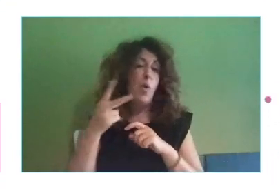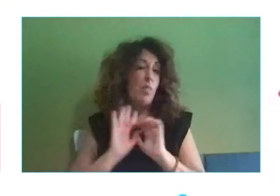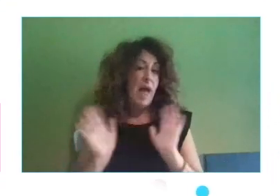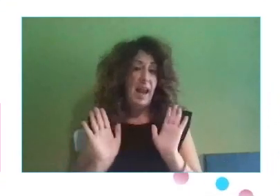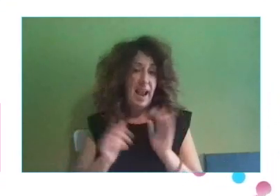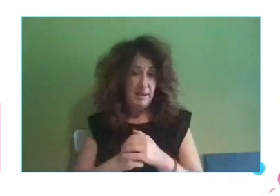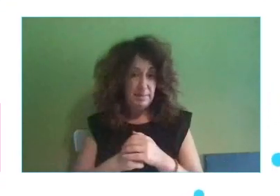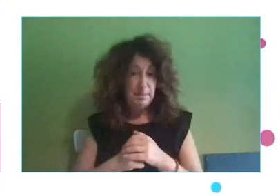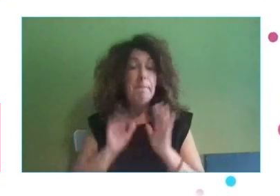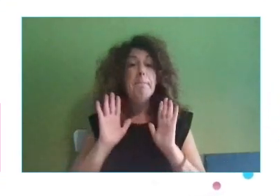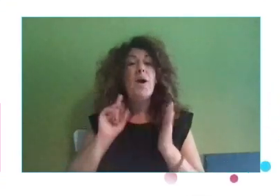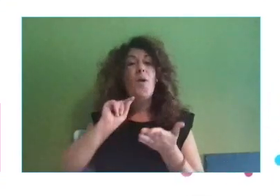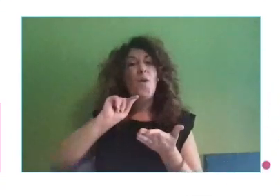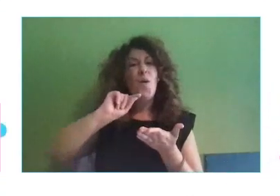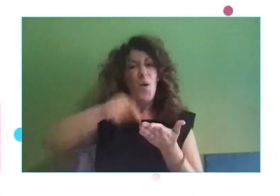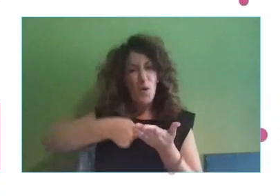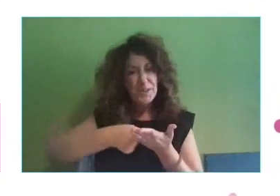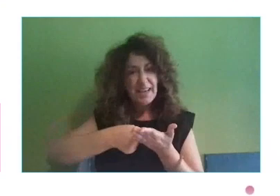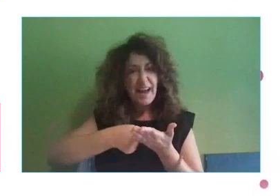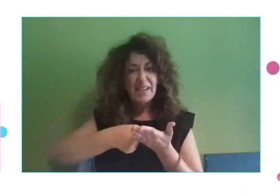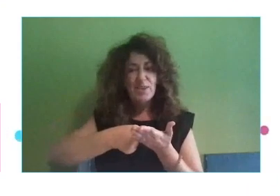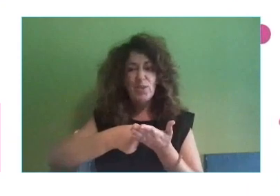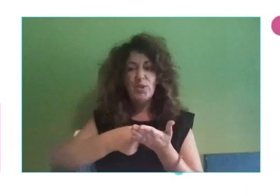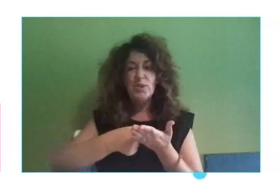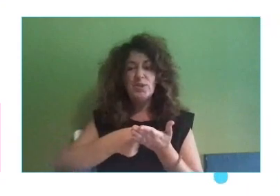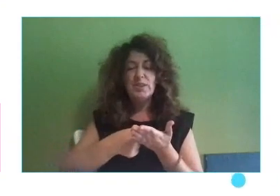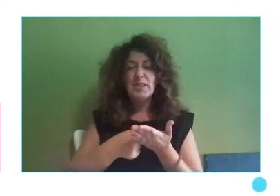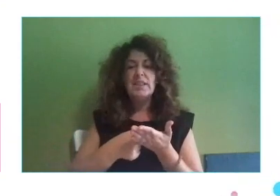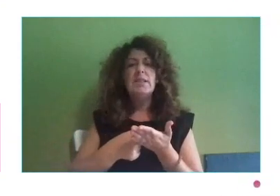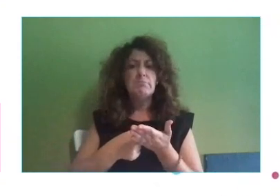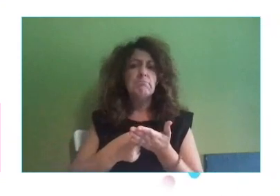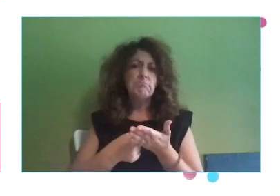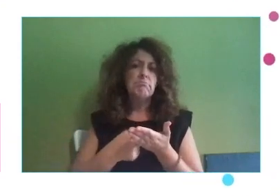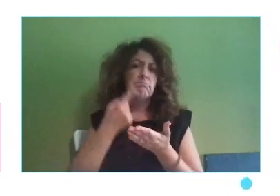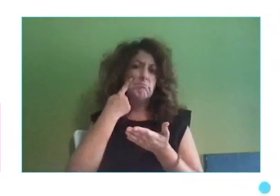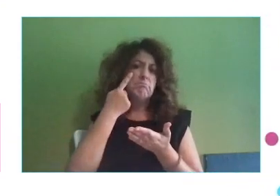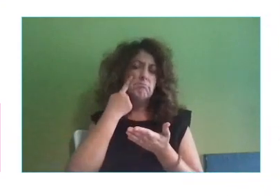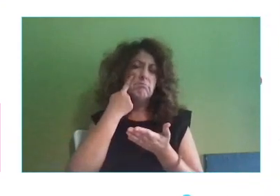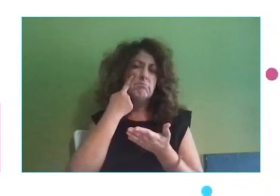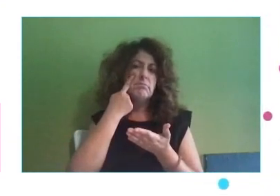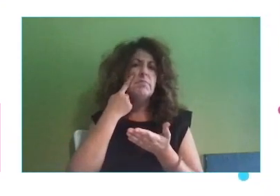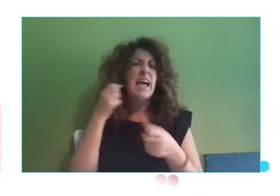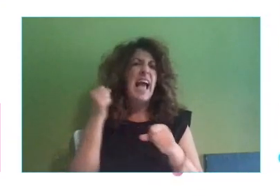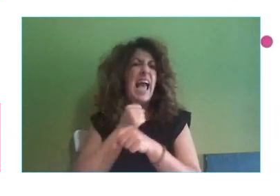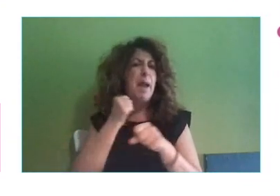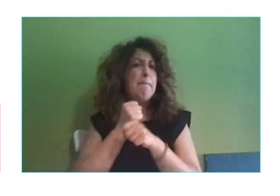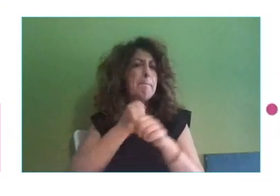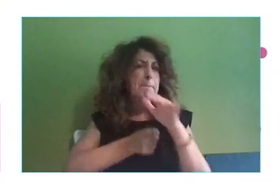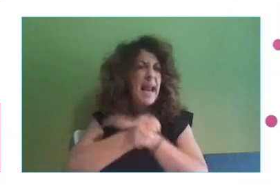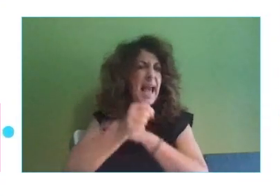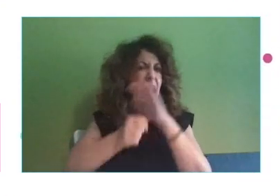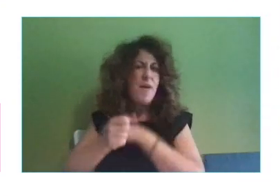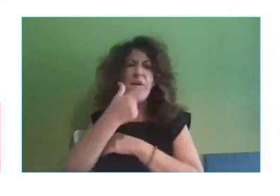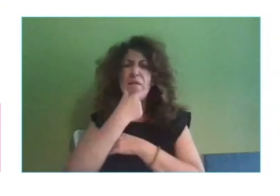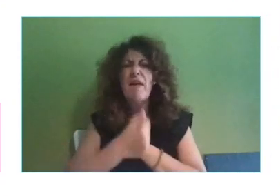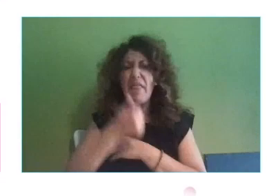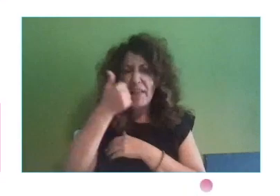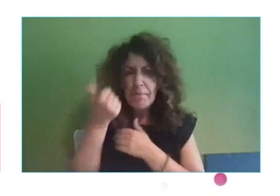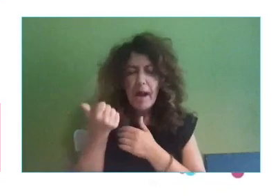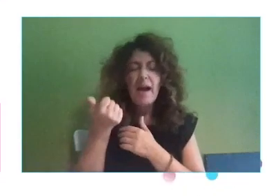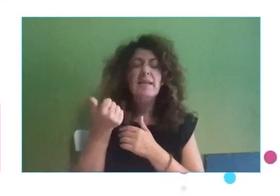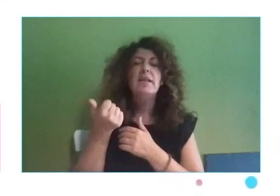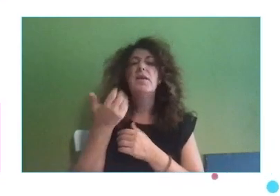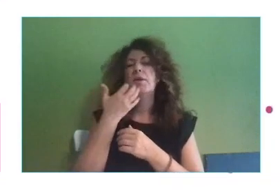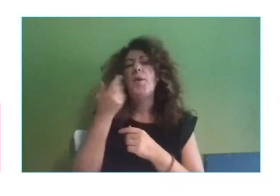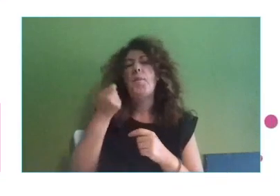contratos que tienen un mayor potencial, digamos, de empleabilidad, aquellas profesiones, mejor dicho, que tienen un mayor nivel de